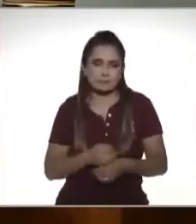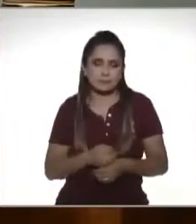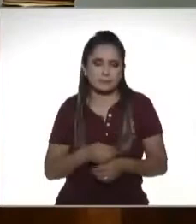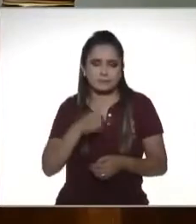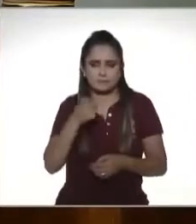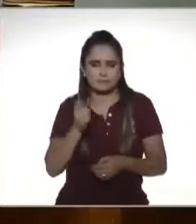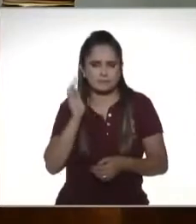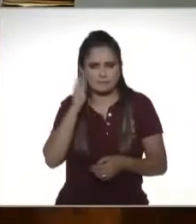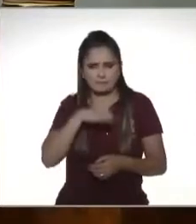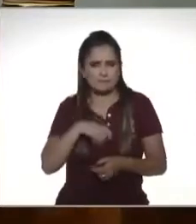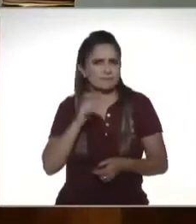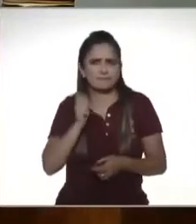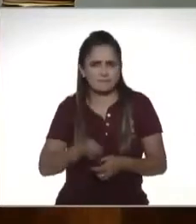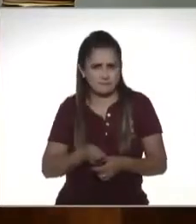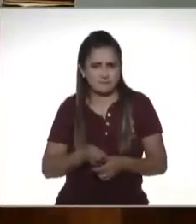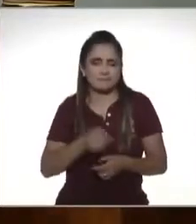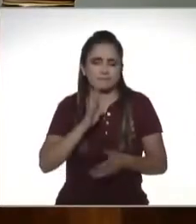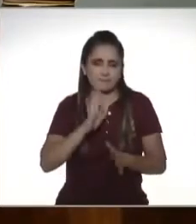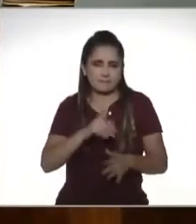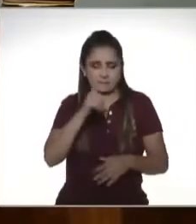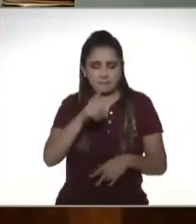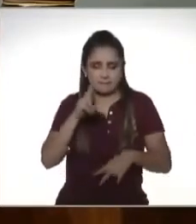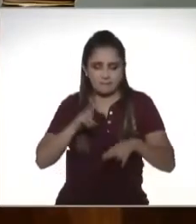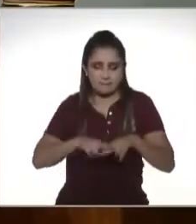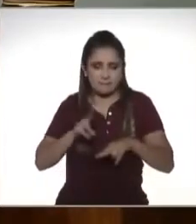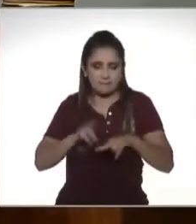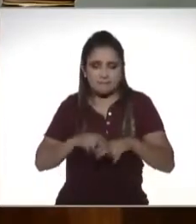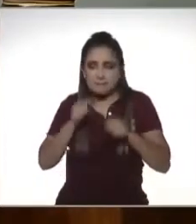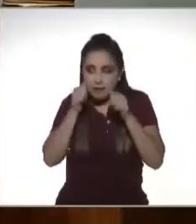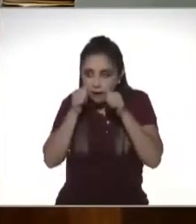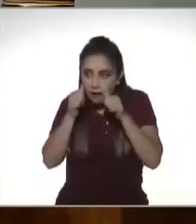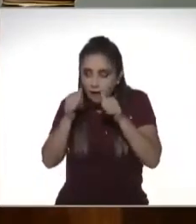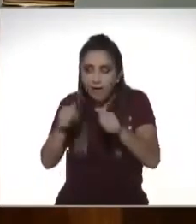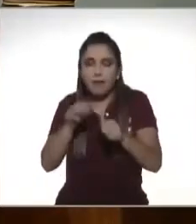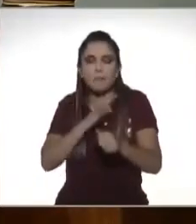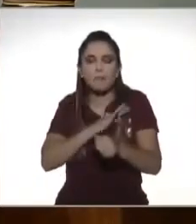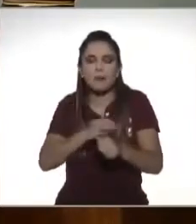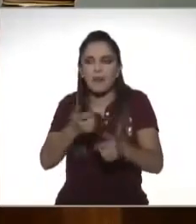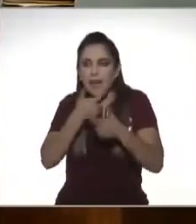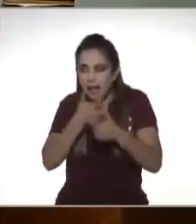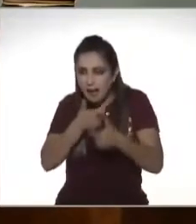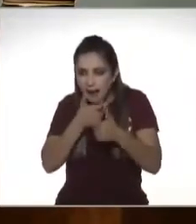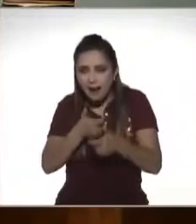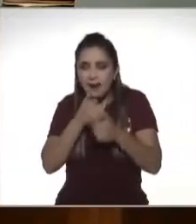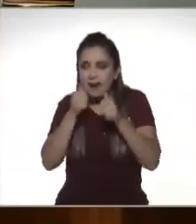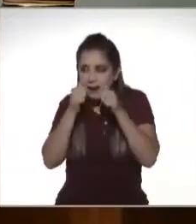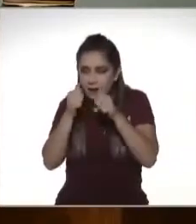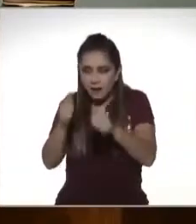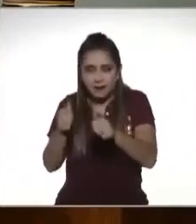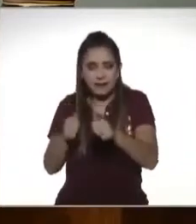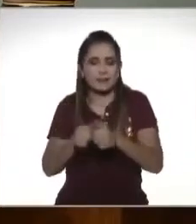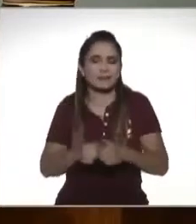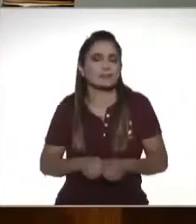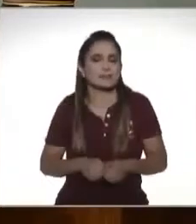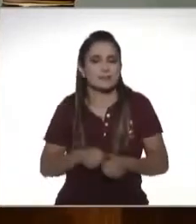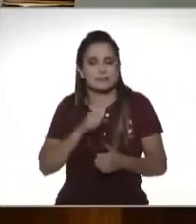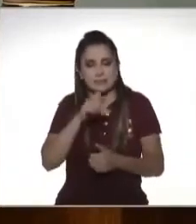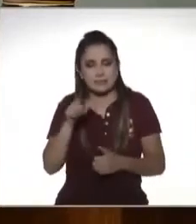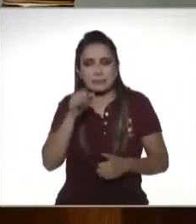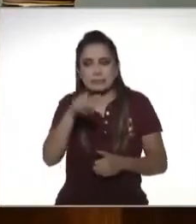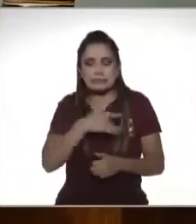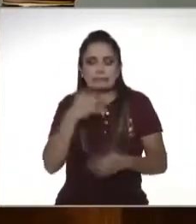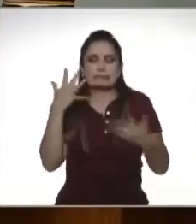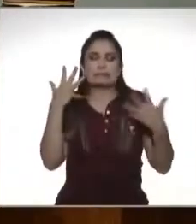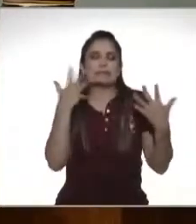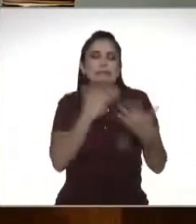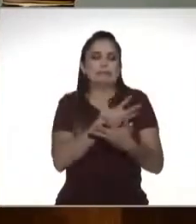para que no nos paremos de la butaca la primera provocación y podamos seguir riéndonos de nosotros mismos y ya después vendrá el tiempo de reflexionar